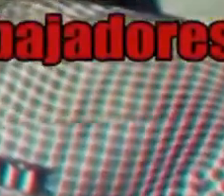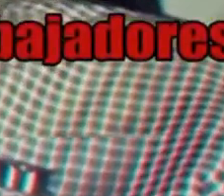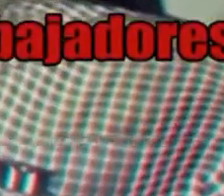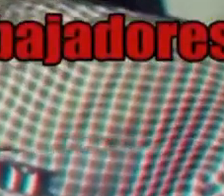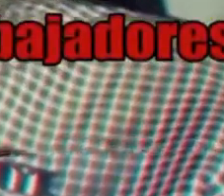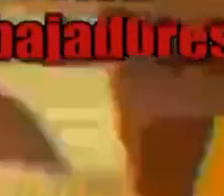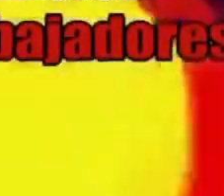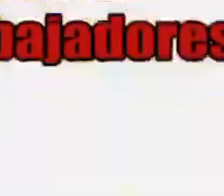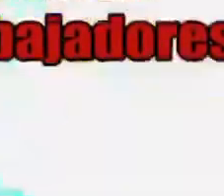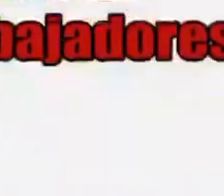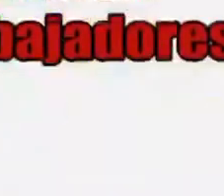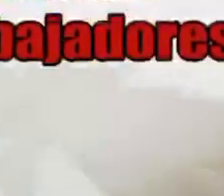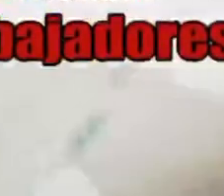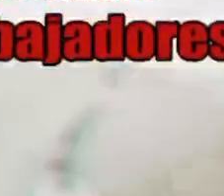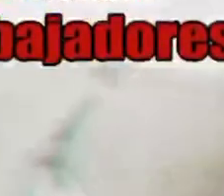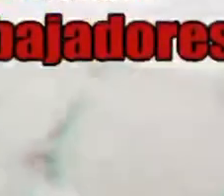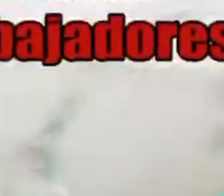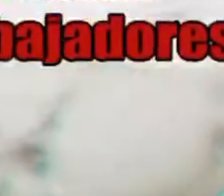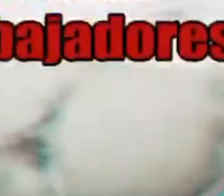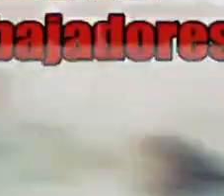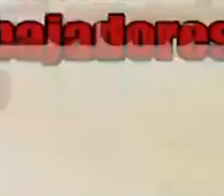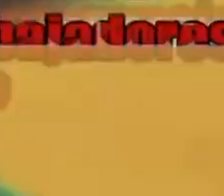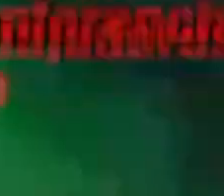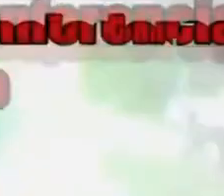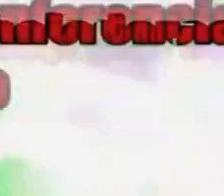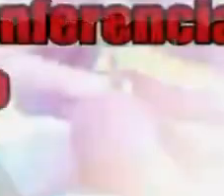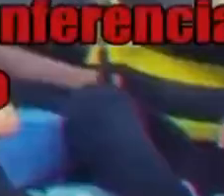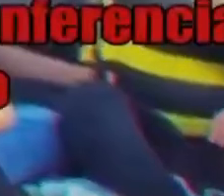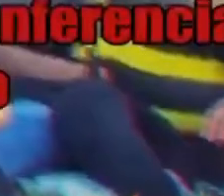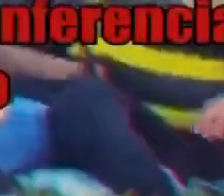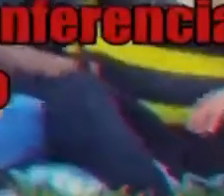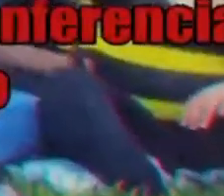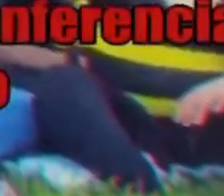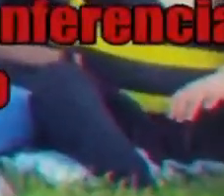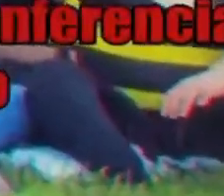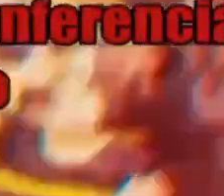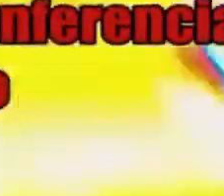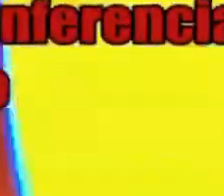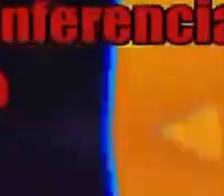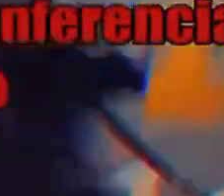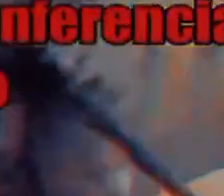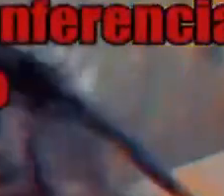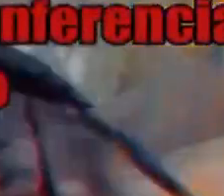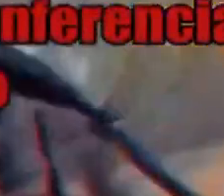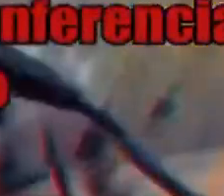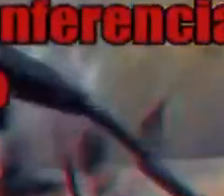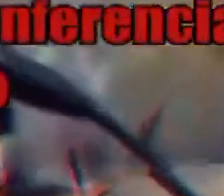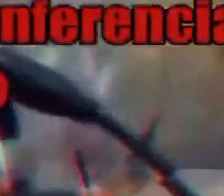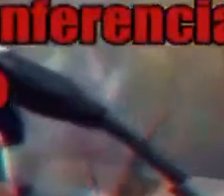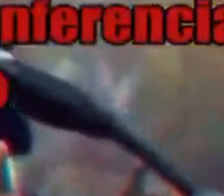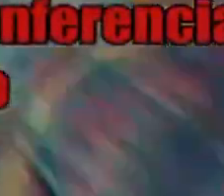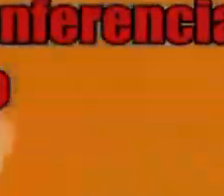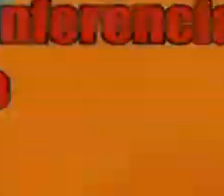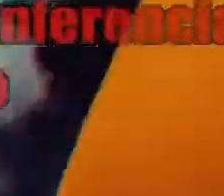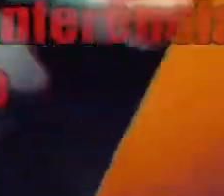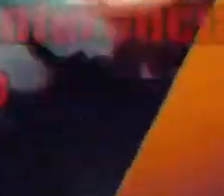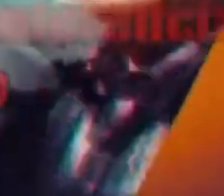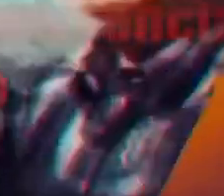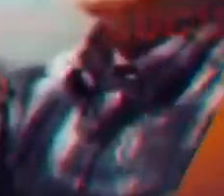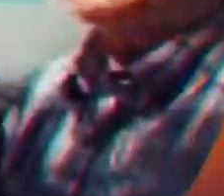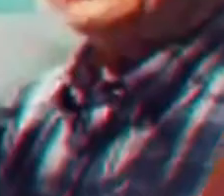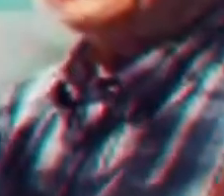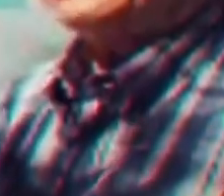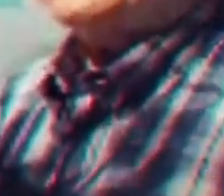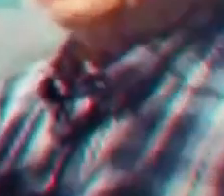Constitución del Sindicato Nacional de Trabajadores de la Cultura y lanzamiento de la convocatoria a la segunda conferencia de nuestra organización.